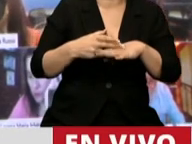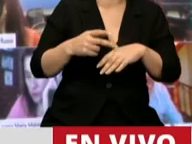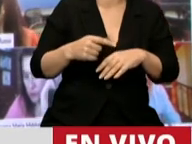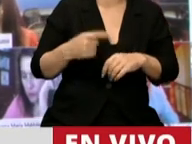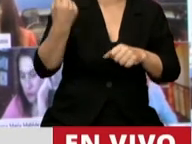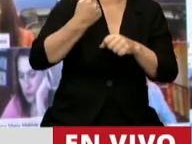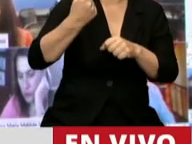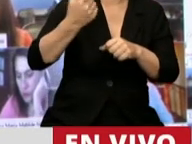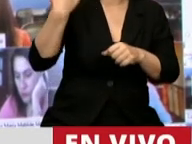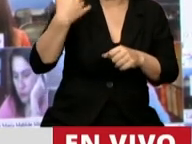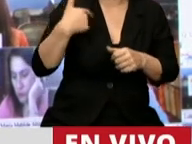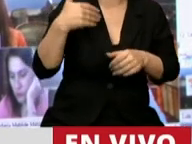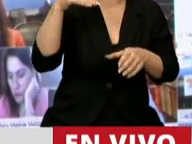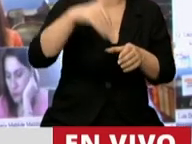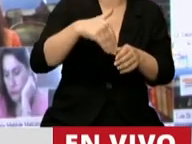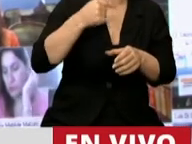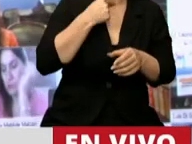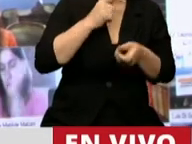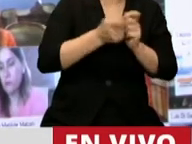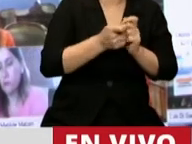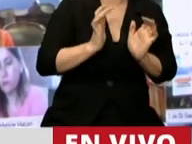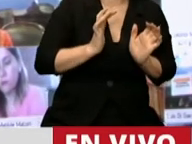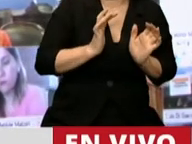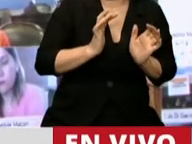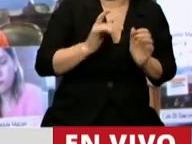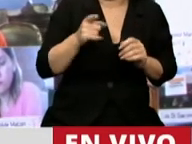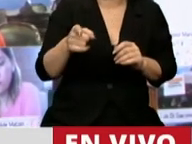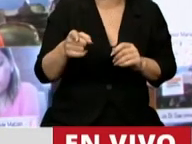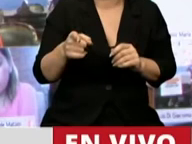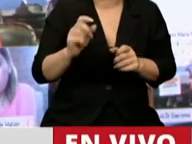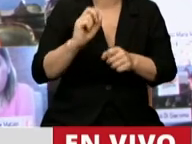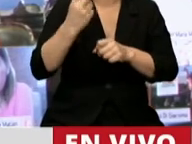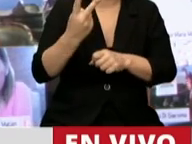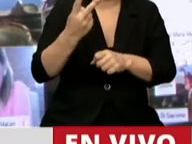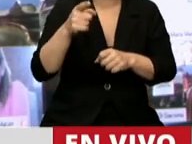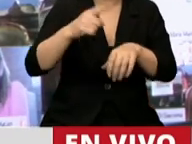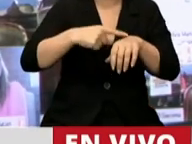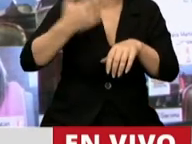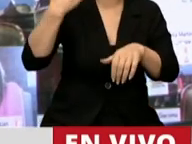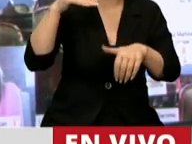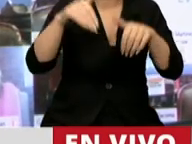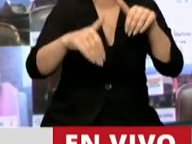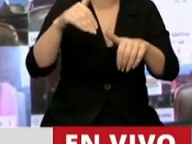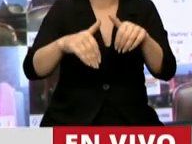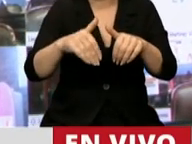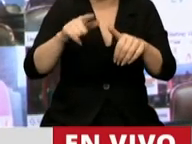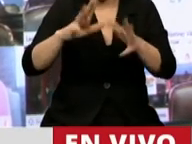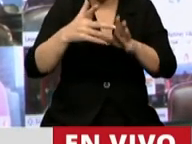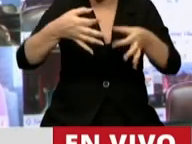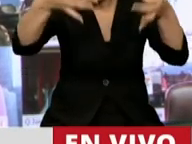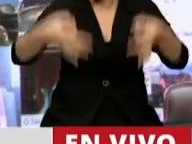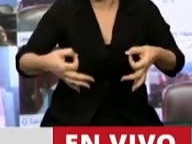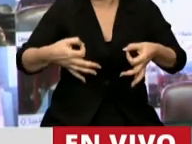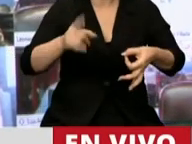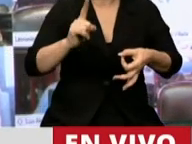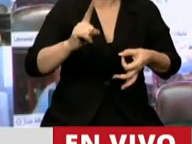primero modificar mi voto y en segunda instancia plantear que estábamos votando de una manera inadecuada